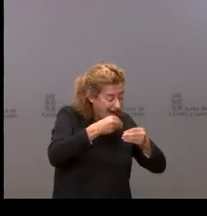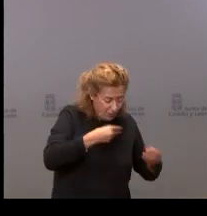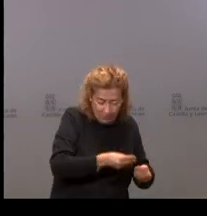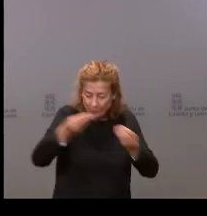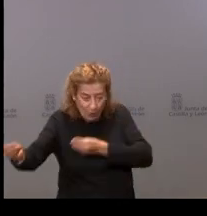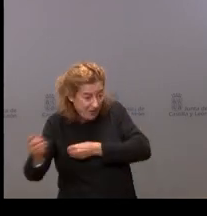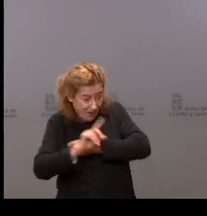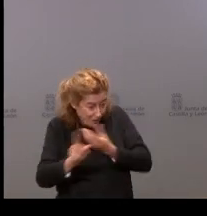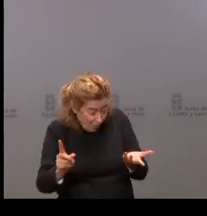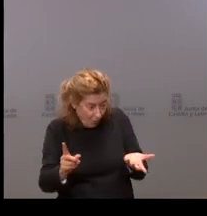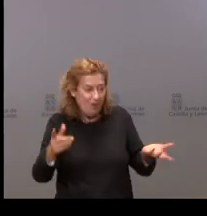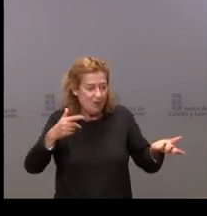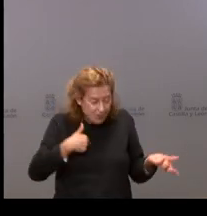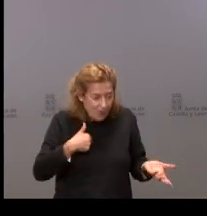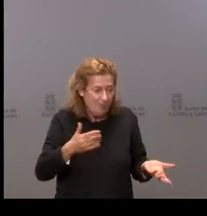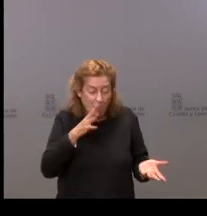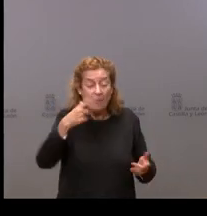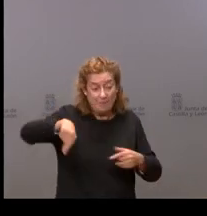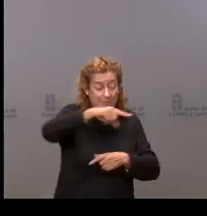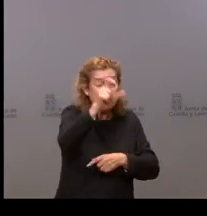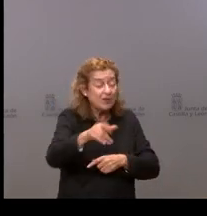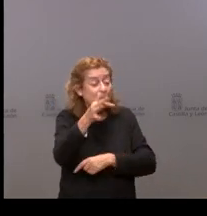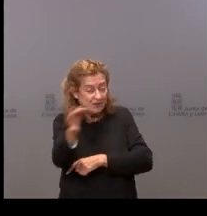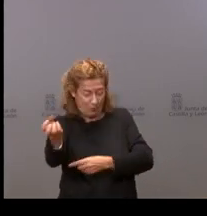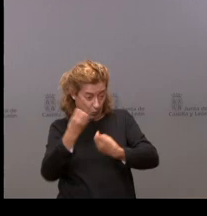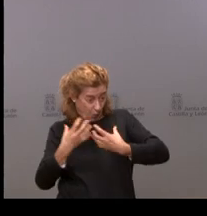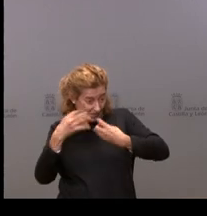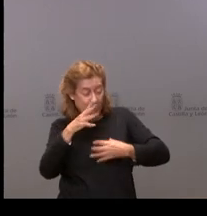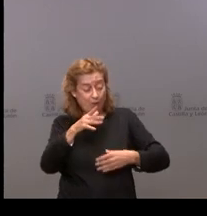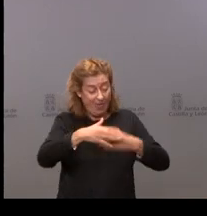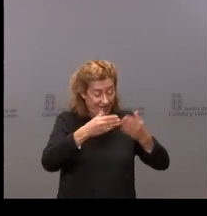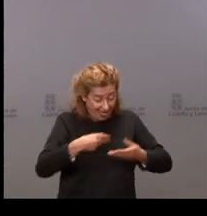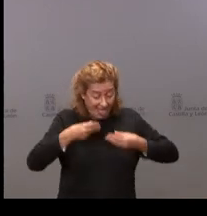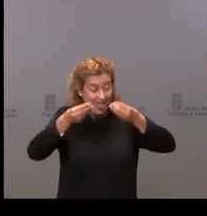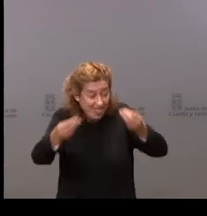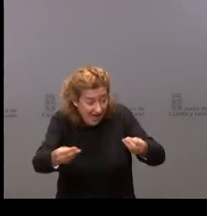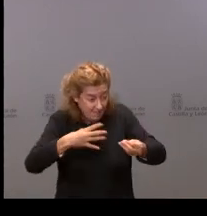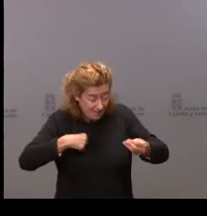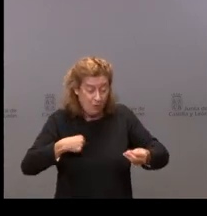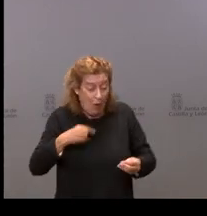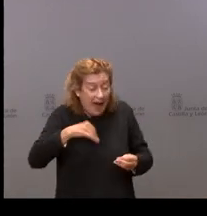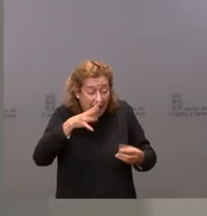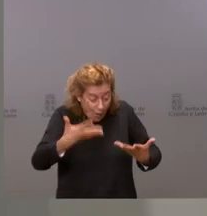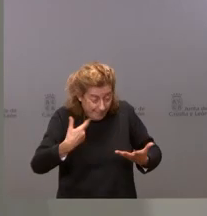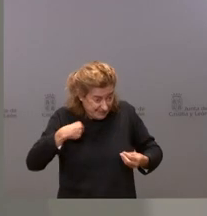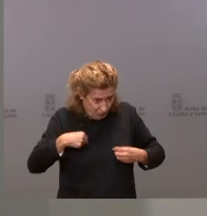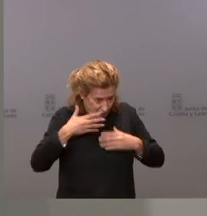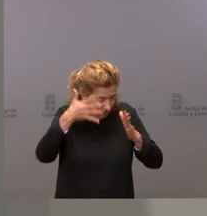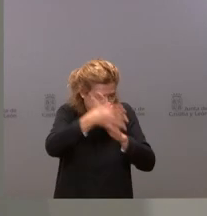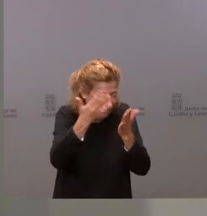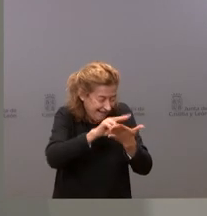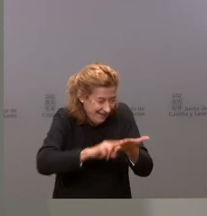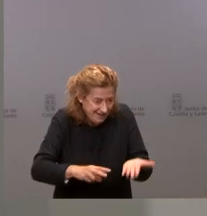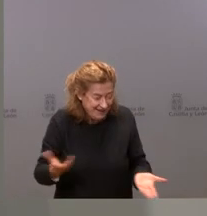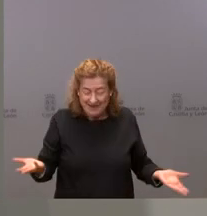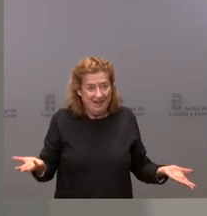diciendo porque me lo están contando los propios positivos y porque les dan esa hoja que yo le acabo de leer. Bueno, es que no podemos